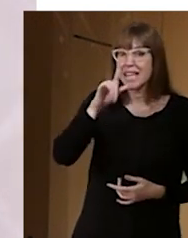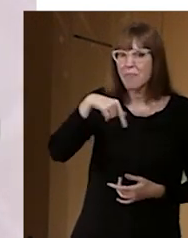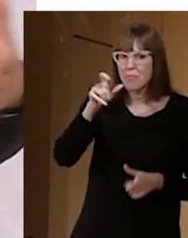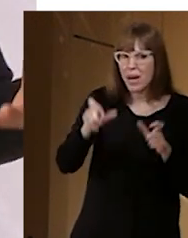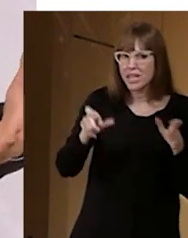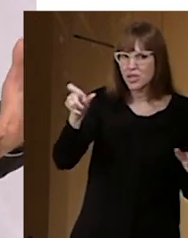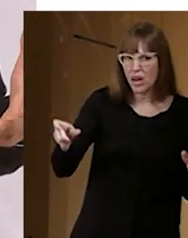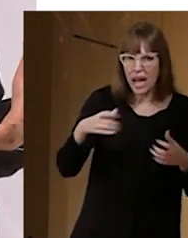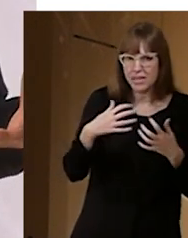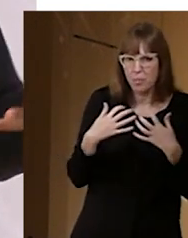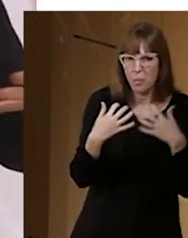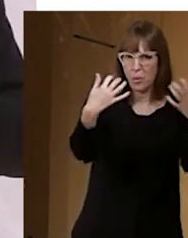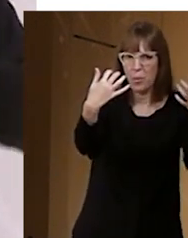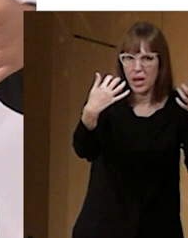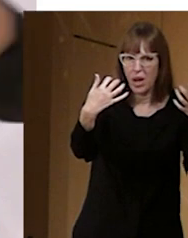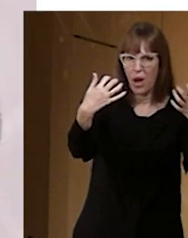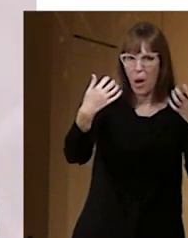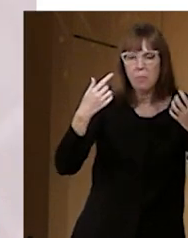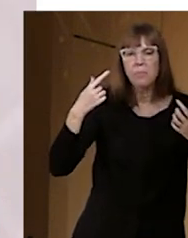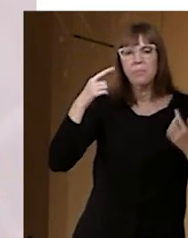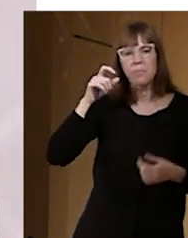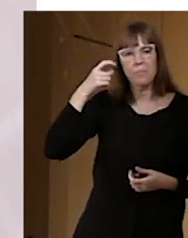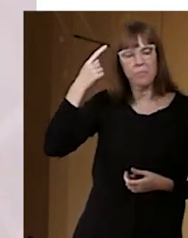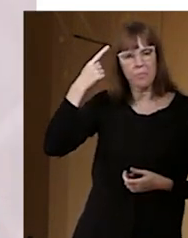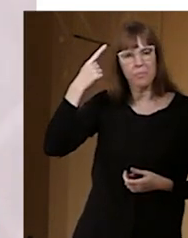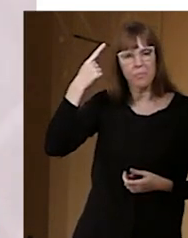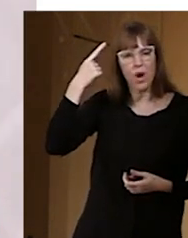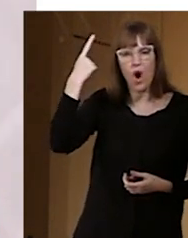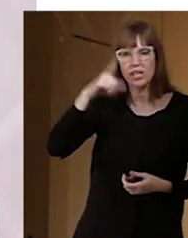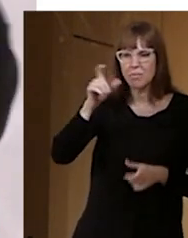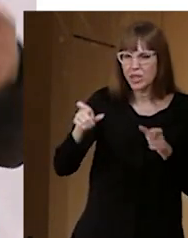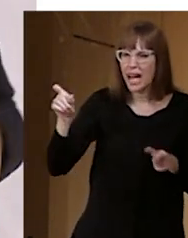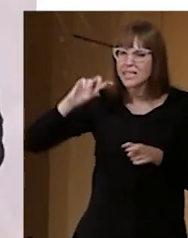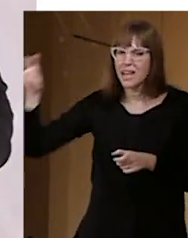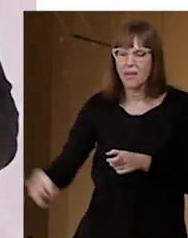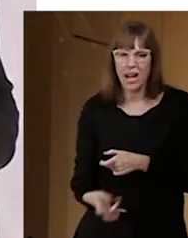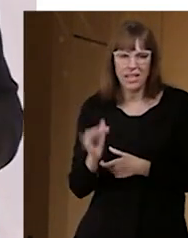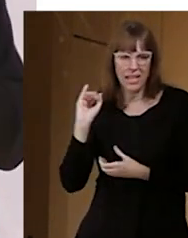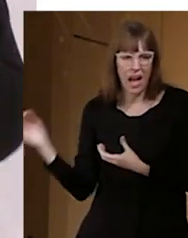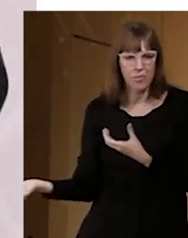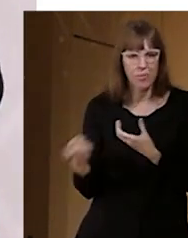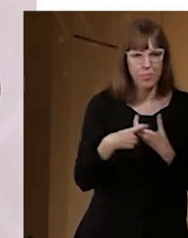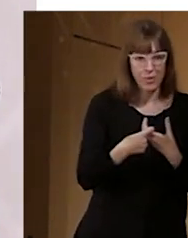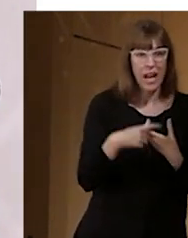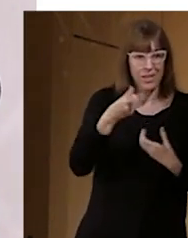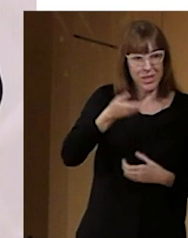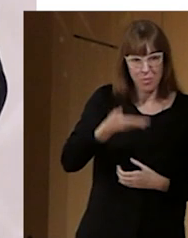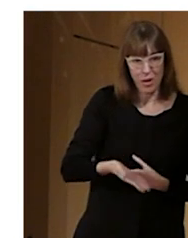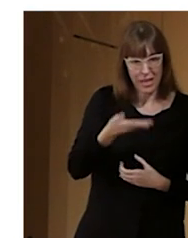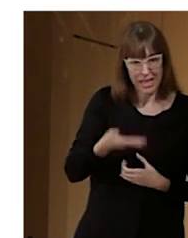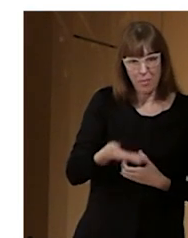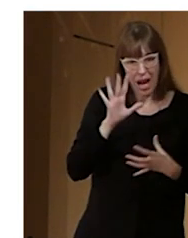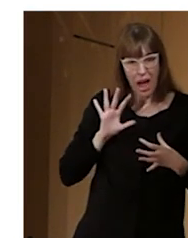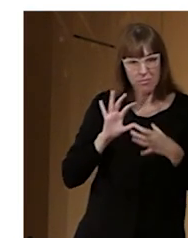diversas y que la función va a transcurrir con esas diferencias. Eso es muy importante también para alcanzar a otros colectivos.